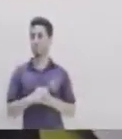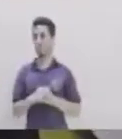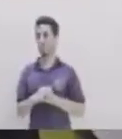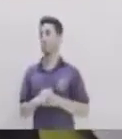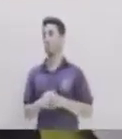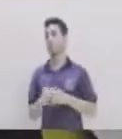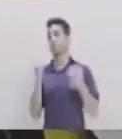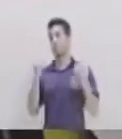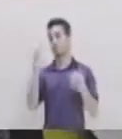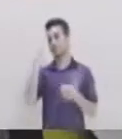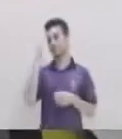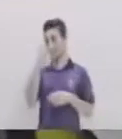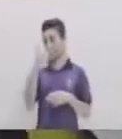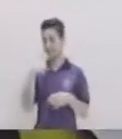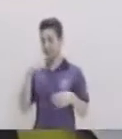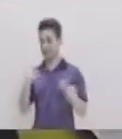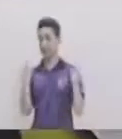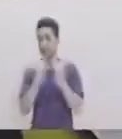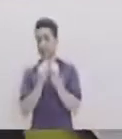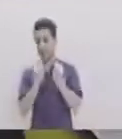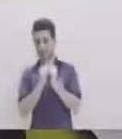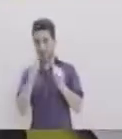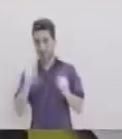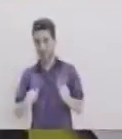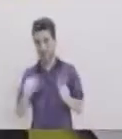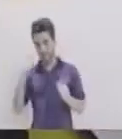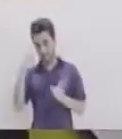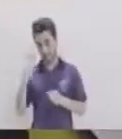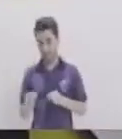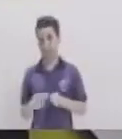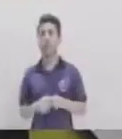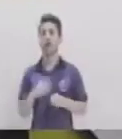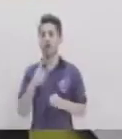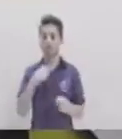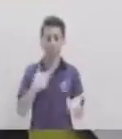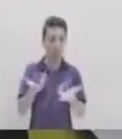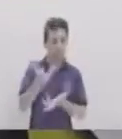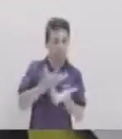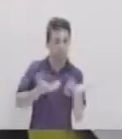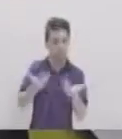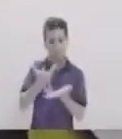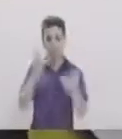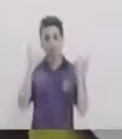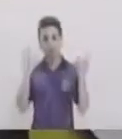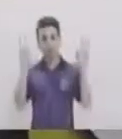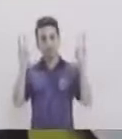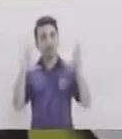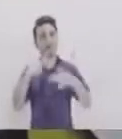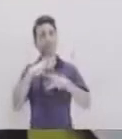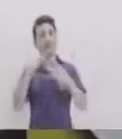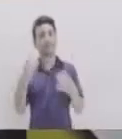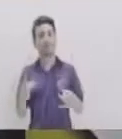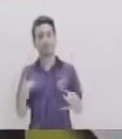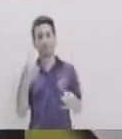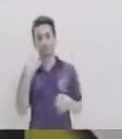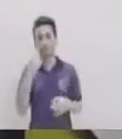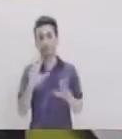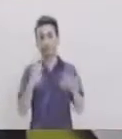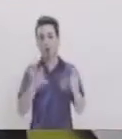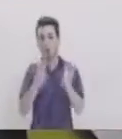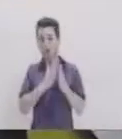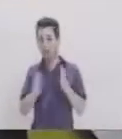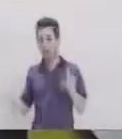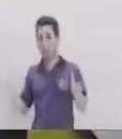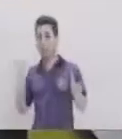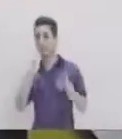Bueno Claudia Muchísimas gracias Por haber estado Con nosotras El día de hoy Habernos compartido Este tema tan interesante Y darnos un plan Para